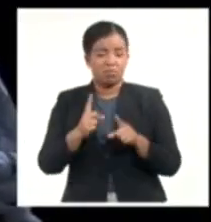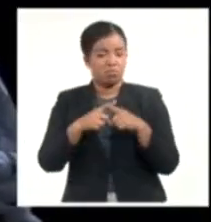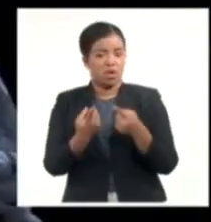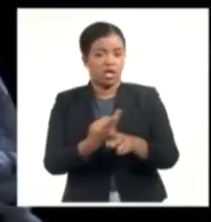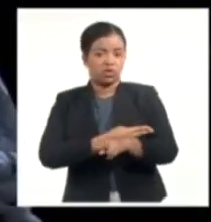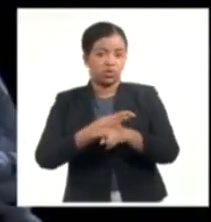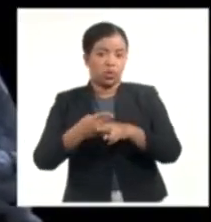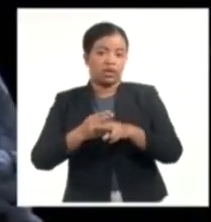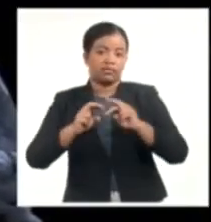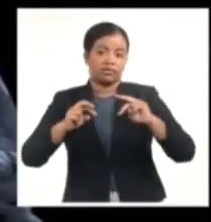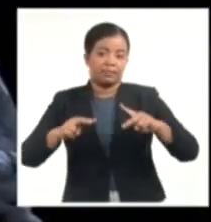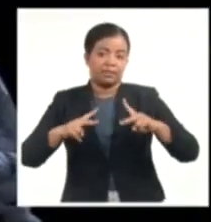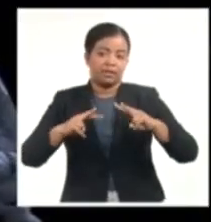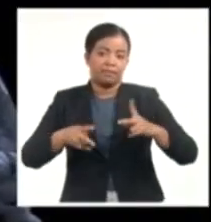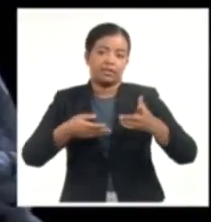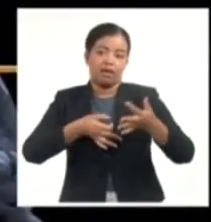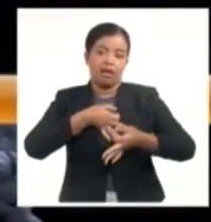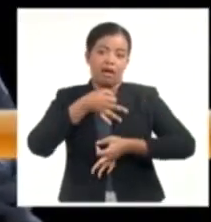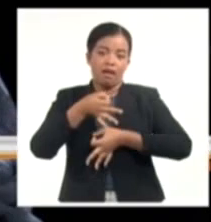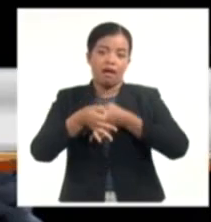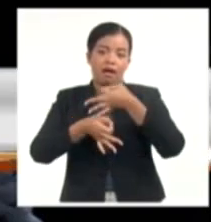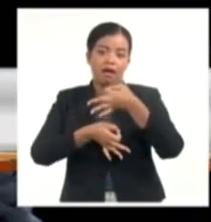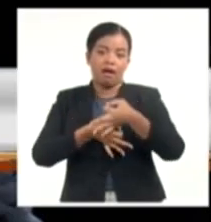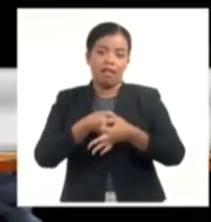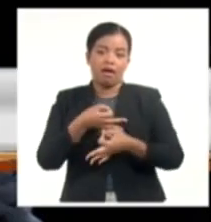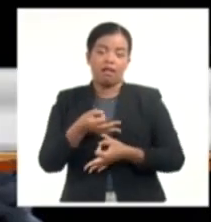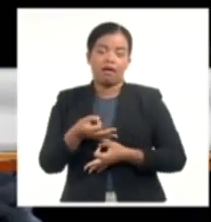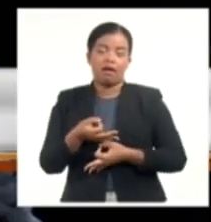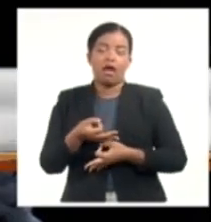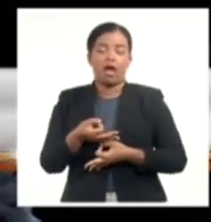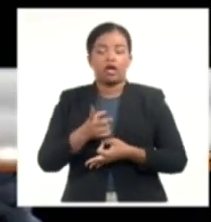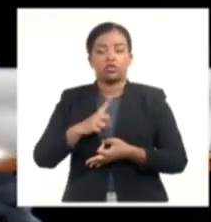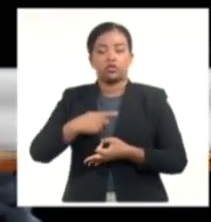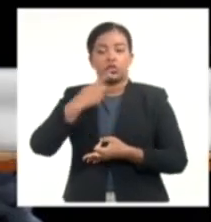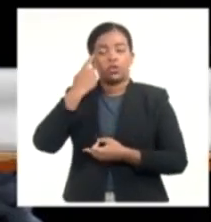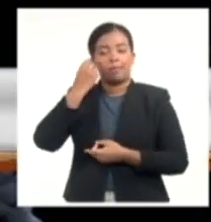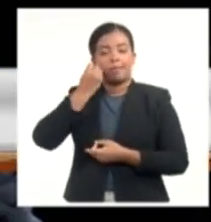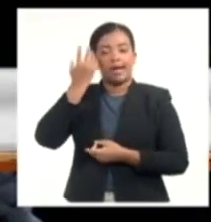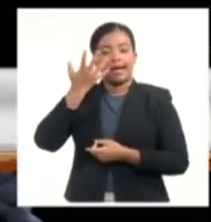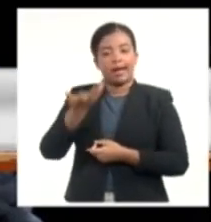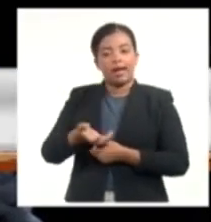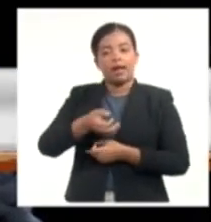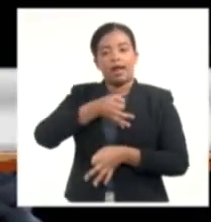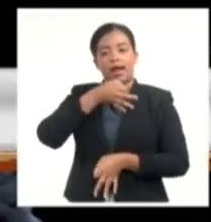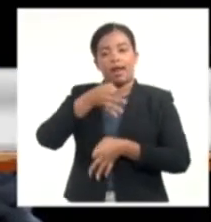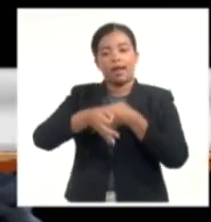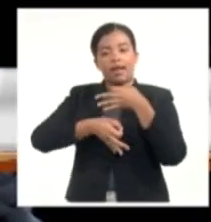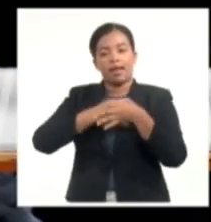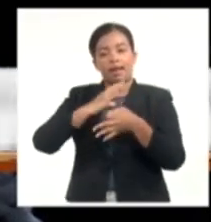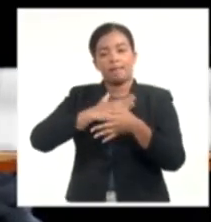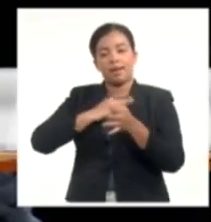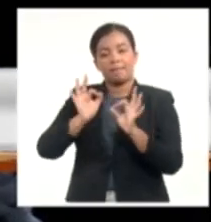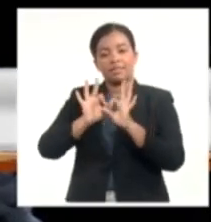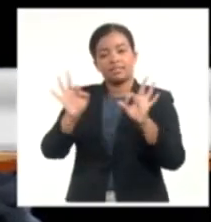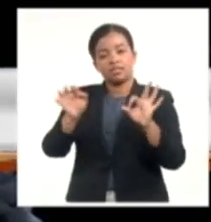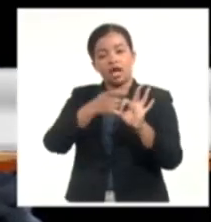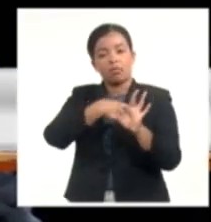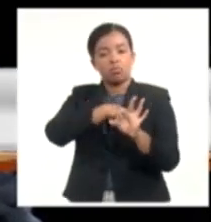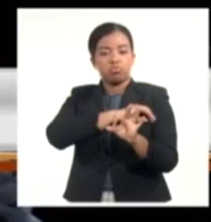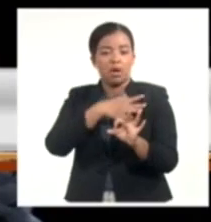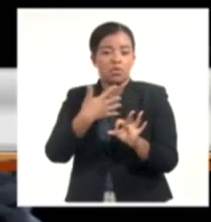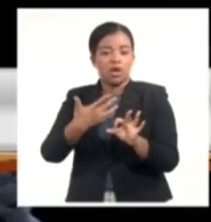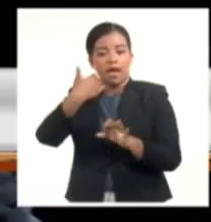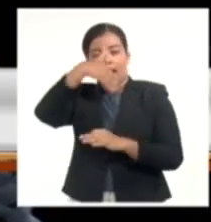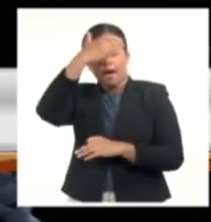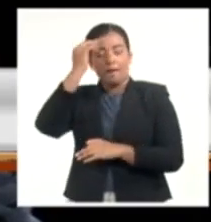tantas veces contadas, bueno, yo creo que fue sobre todo inspirada en que se la íbamos a contar en particular a un público que